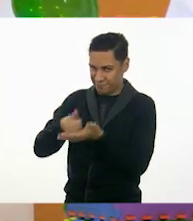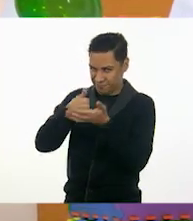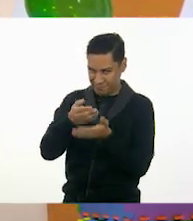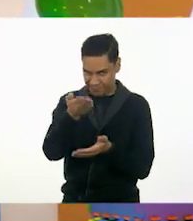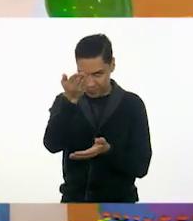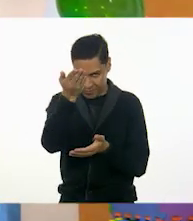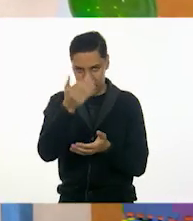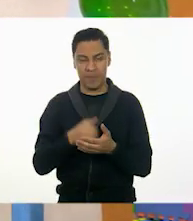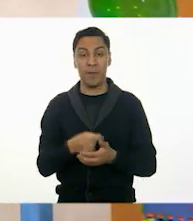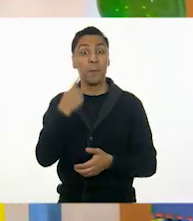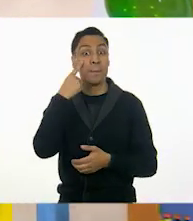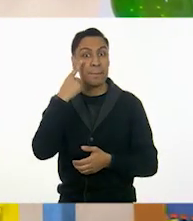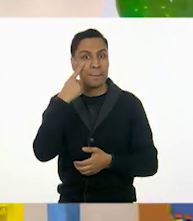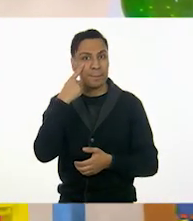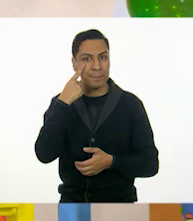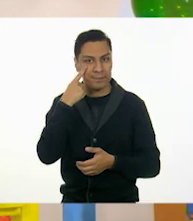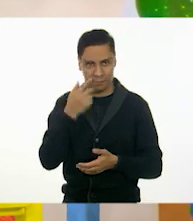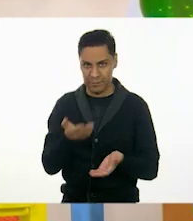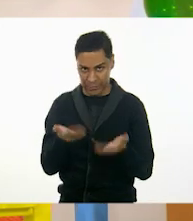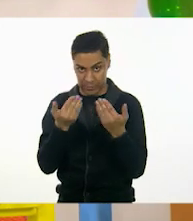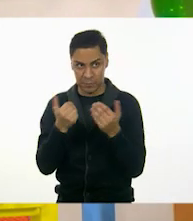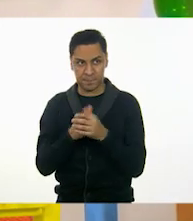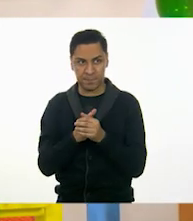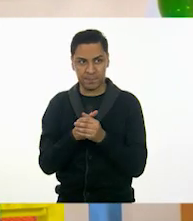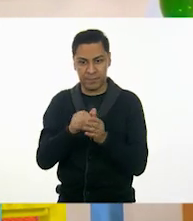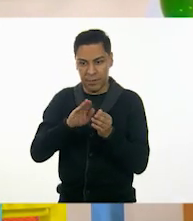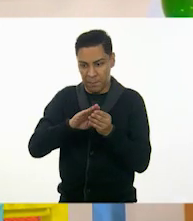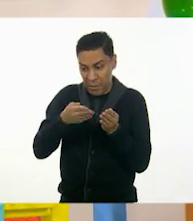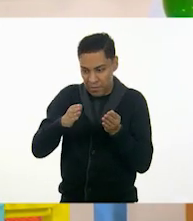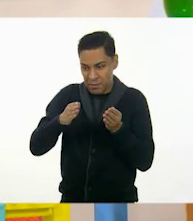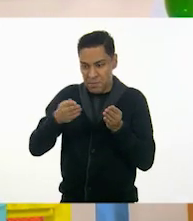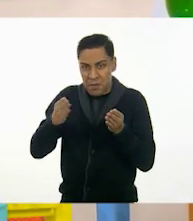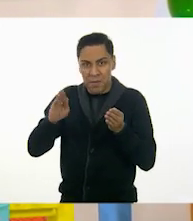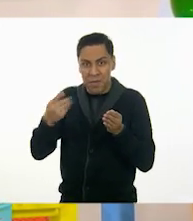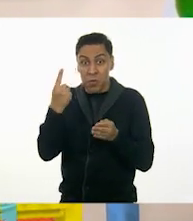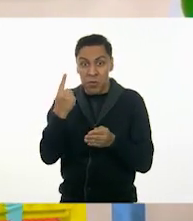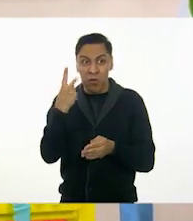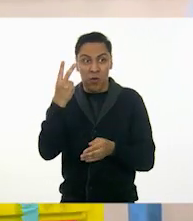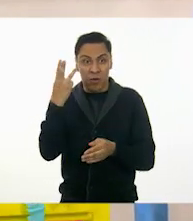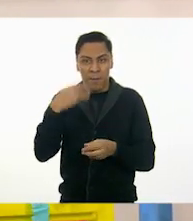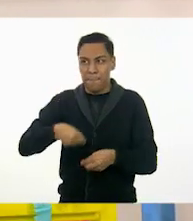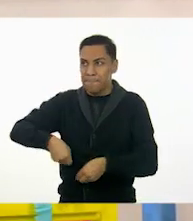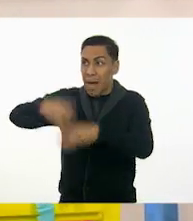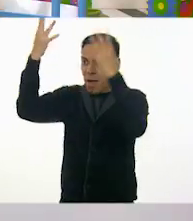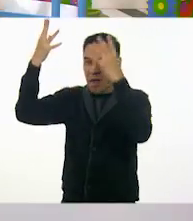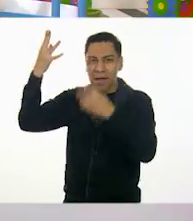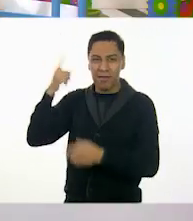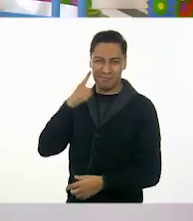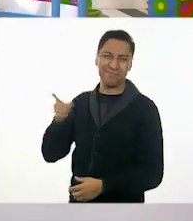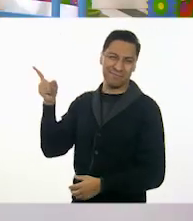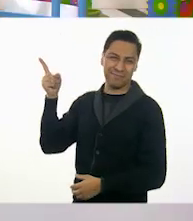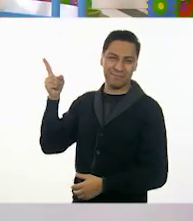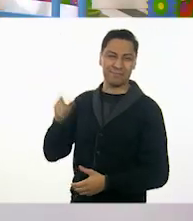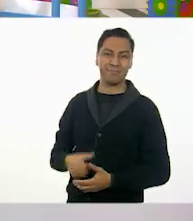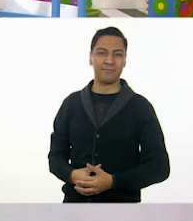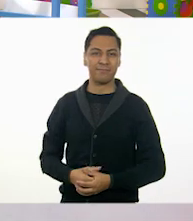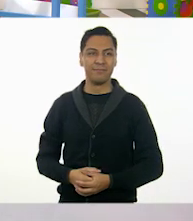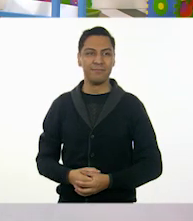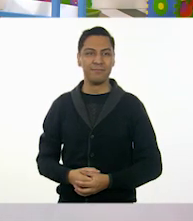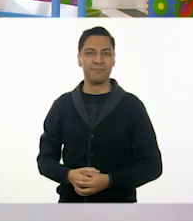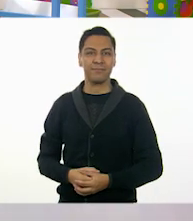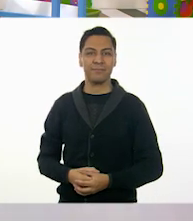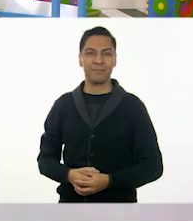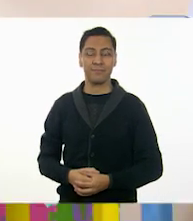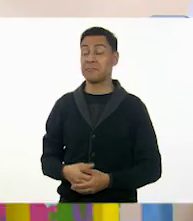fíjate bien. Ahí vamos. A la una, a las dos. ¡Sazán! Muy